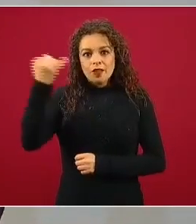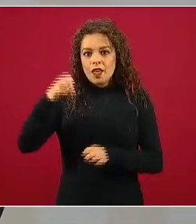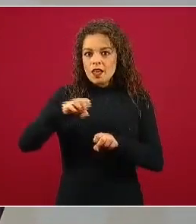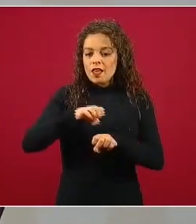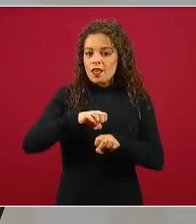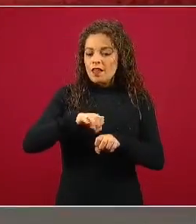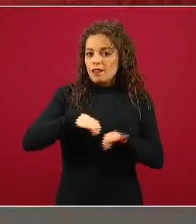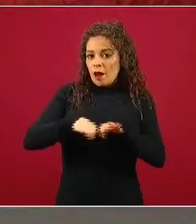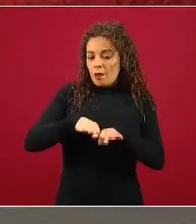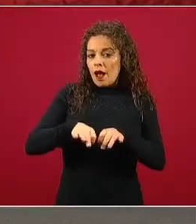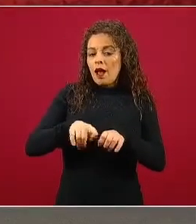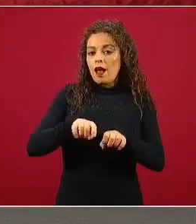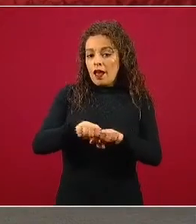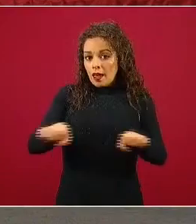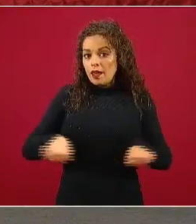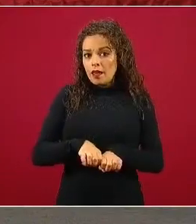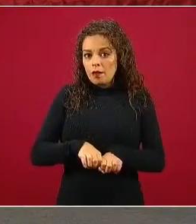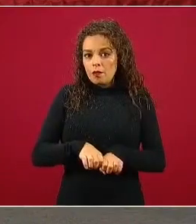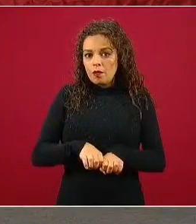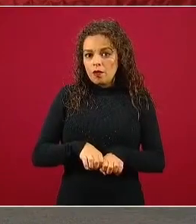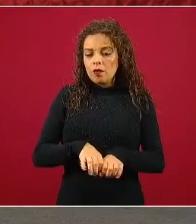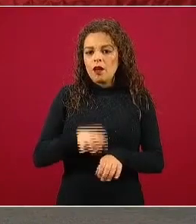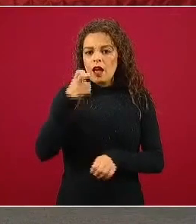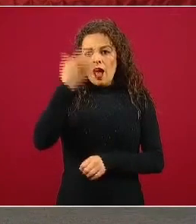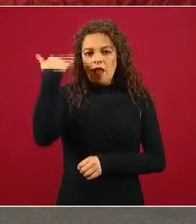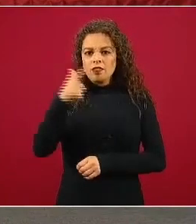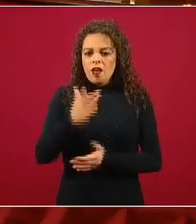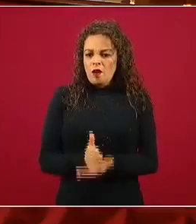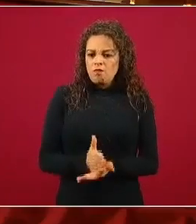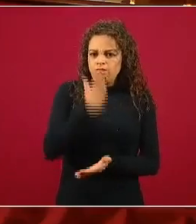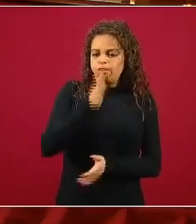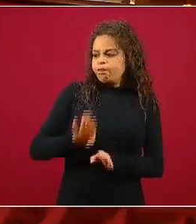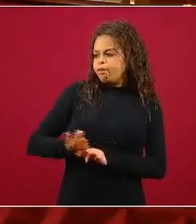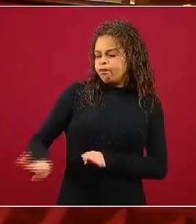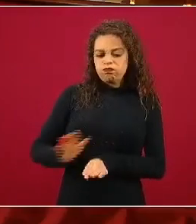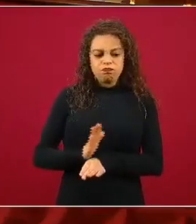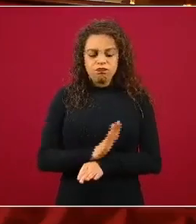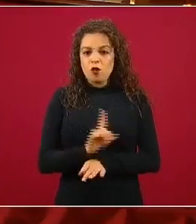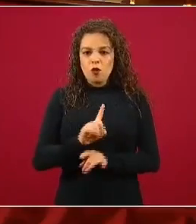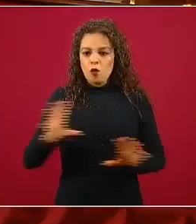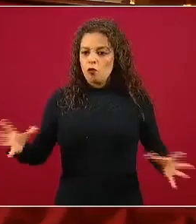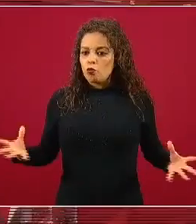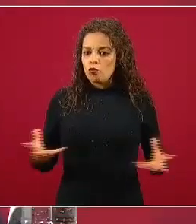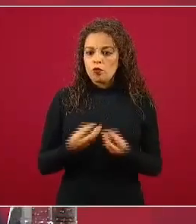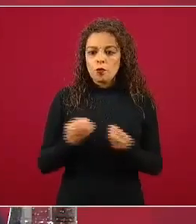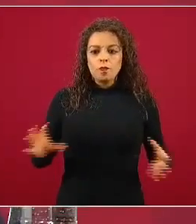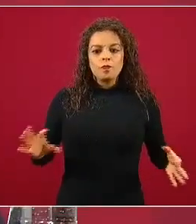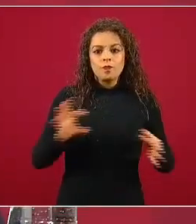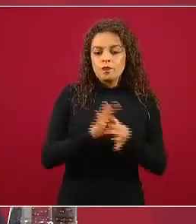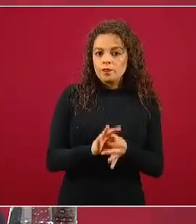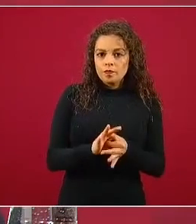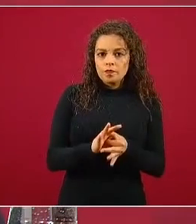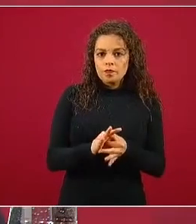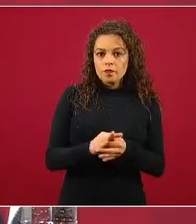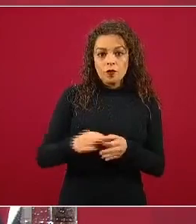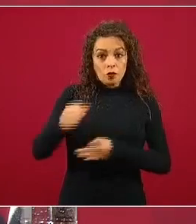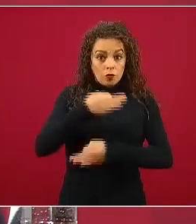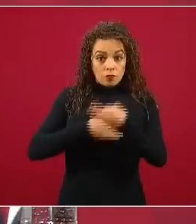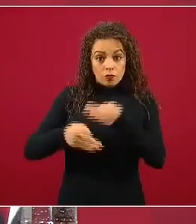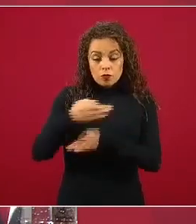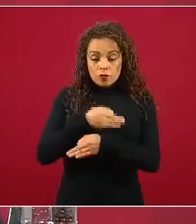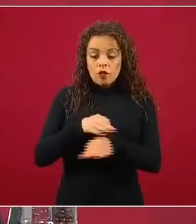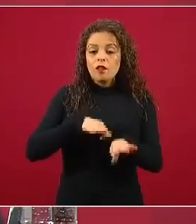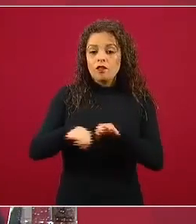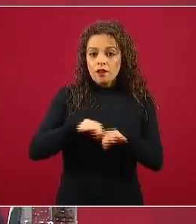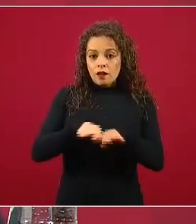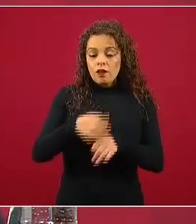realmente borrar esta barrera entre psicoterapeutas, psicólogos, analistas, psiquiatras, todos somos servidores de salud mental y